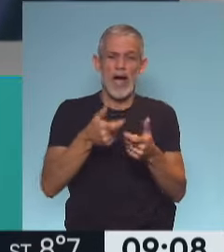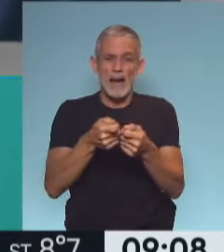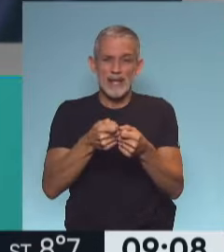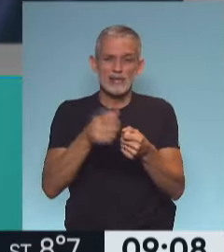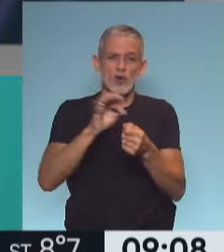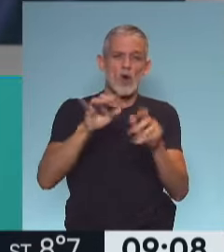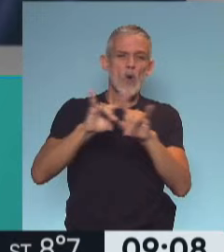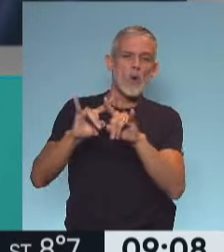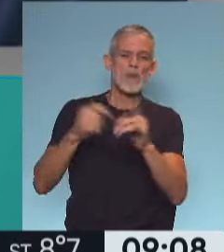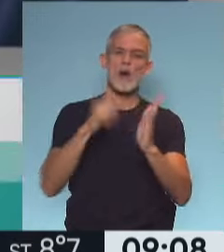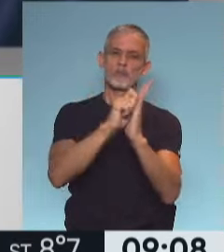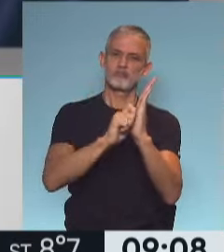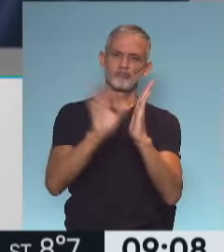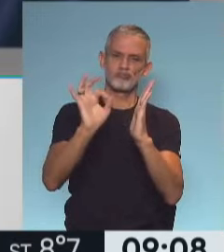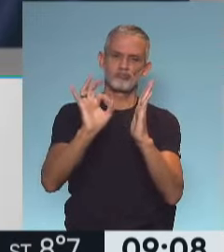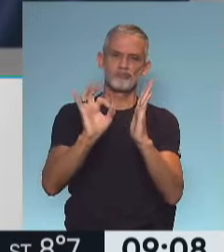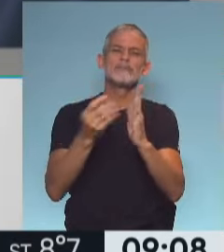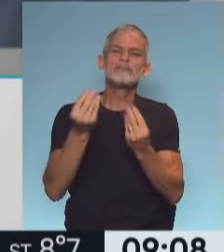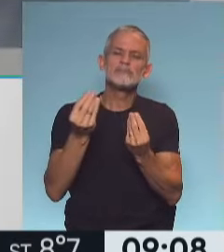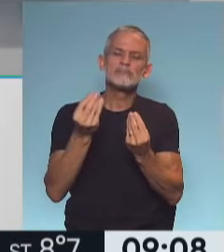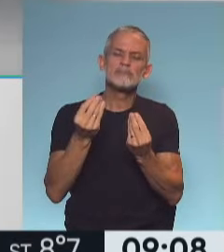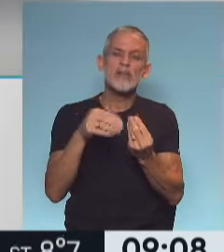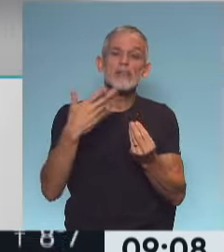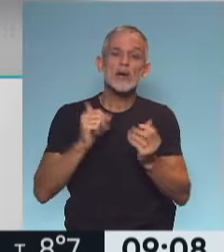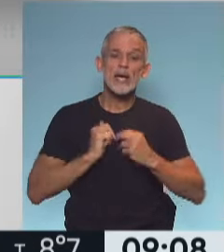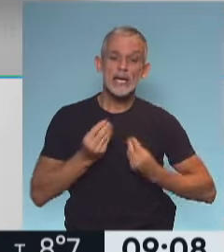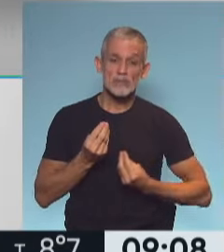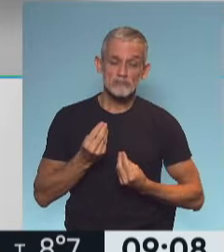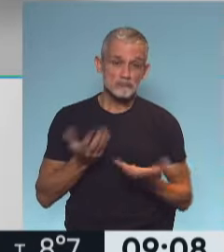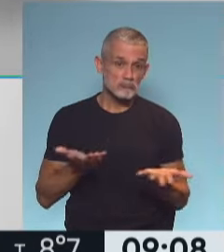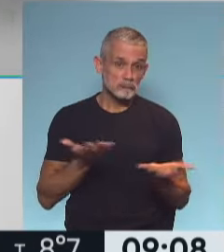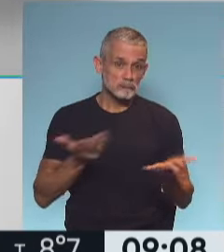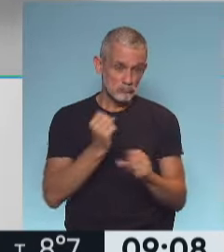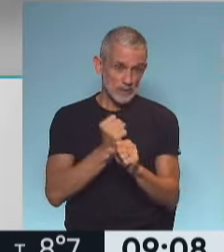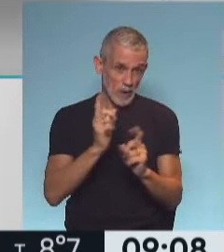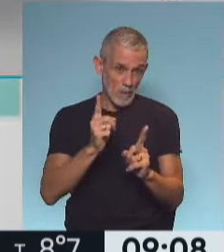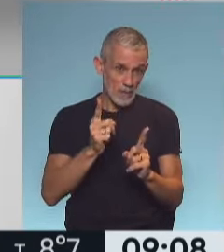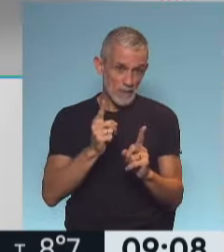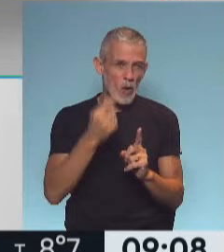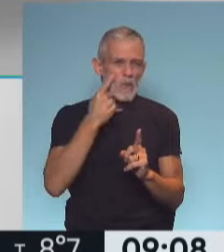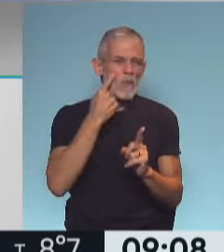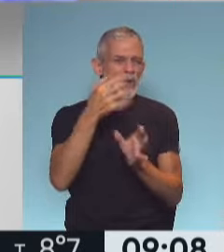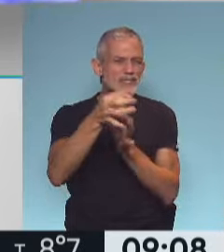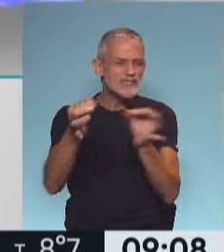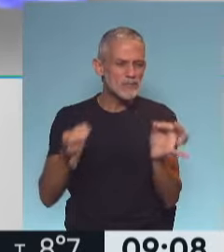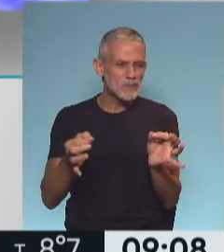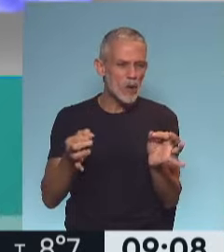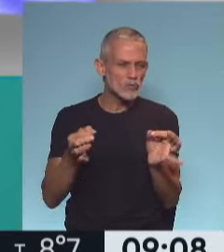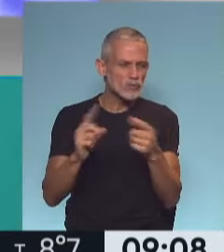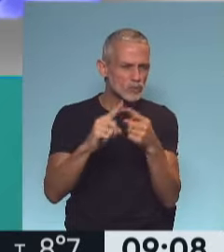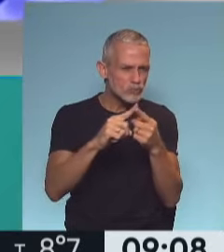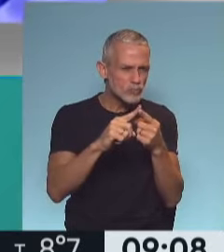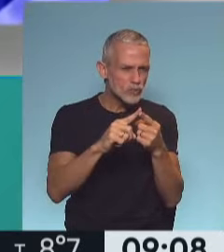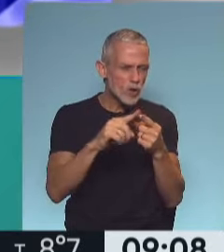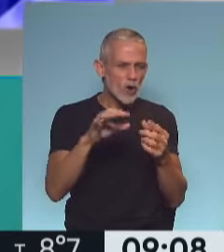o a la web y me inscribo. Una vez que me inscribo, luego siempre se trabaja, como decías vos, con los municipios. Se interactúan